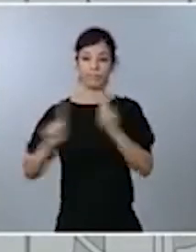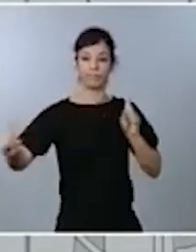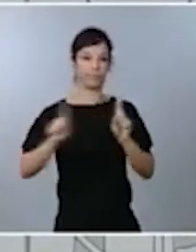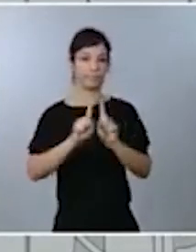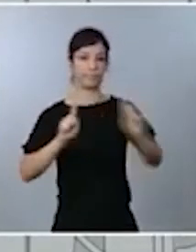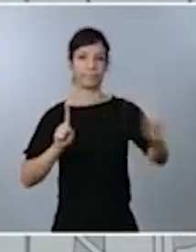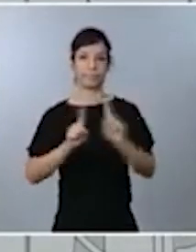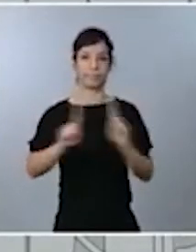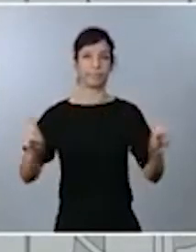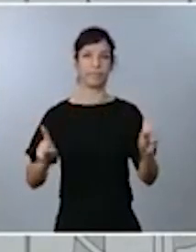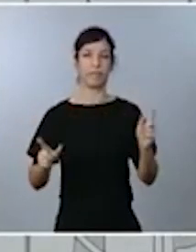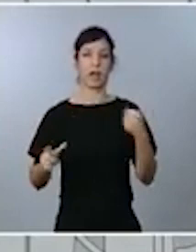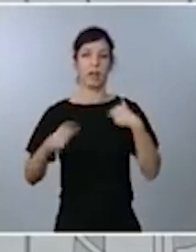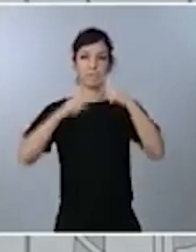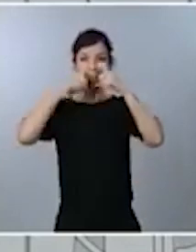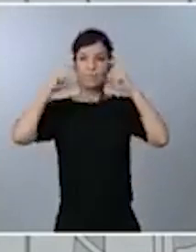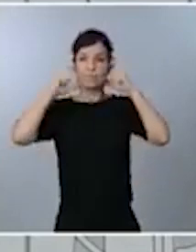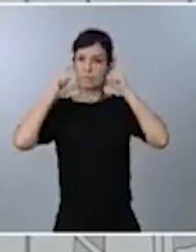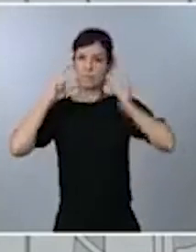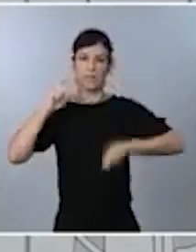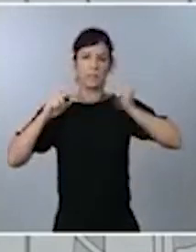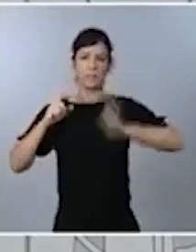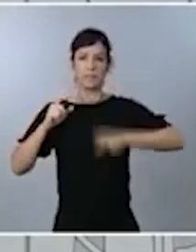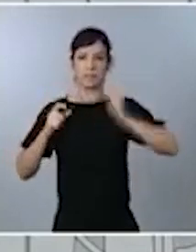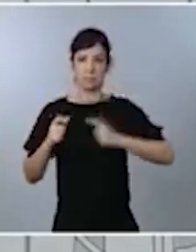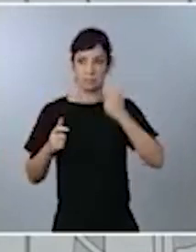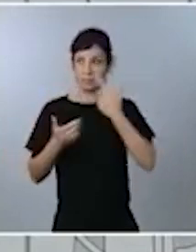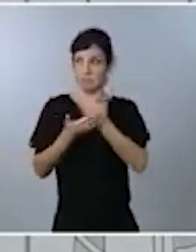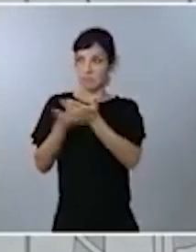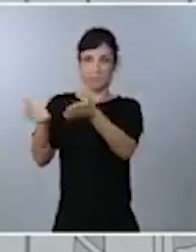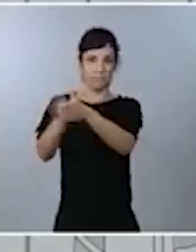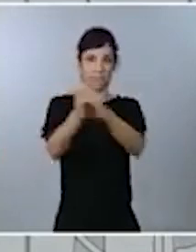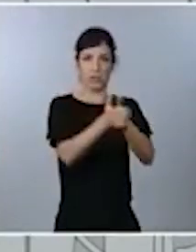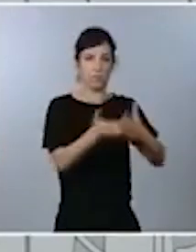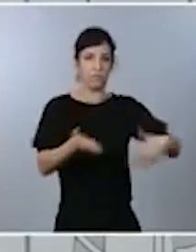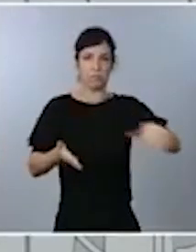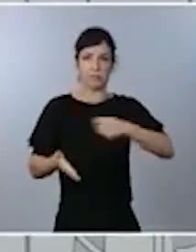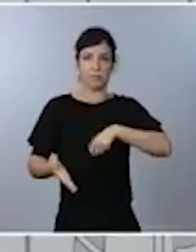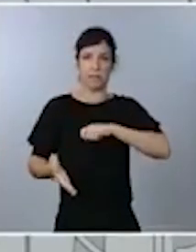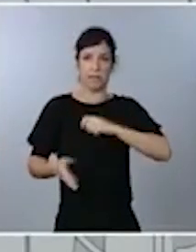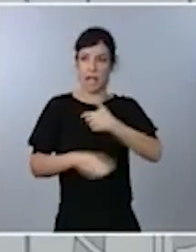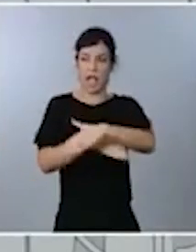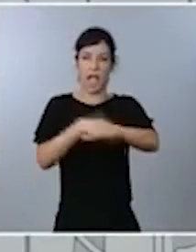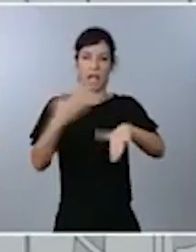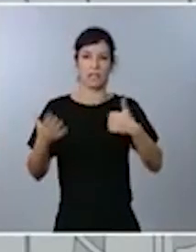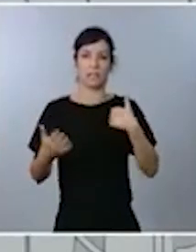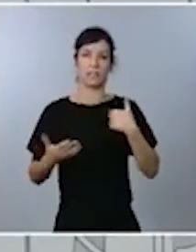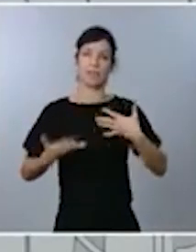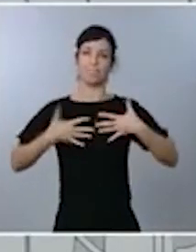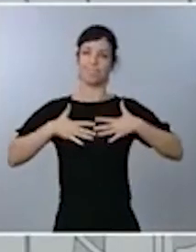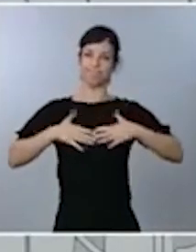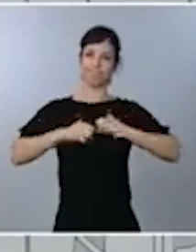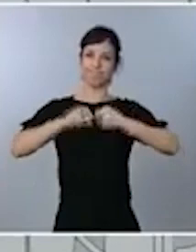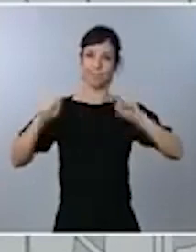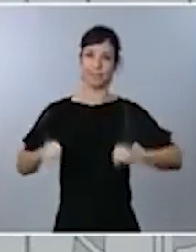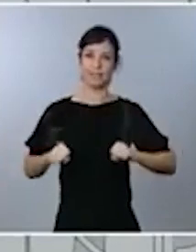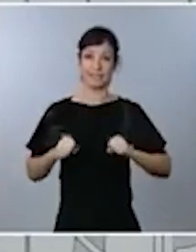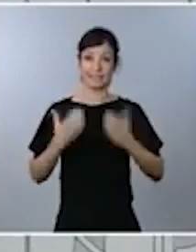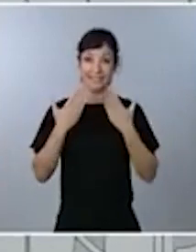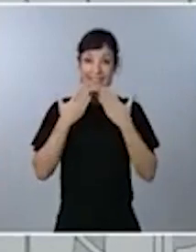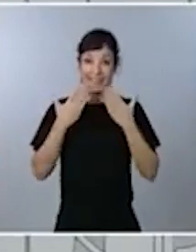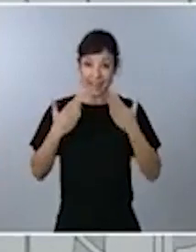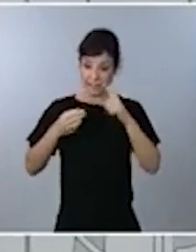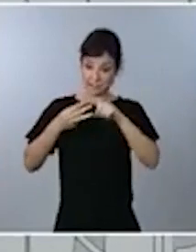regular de la mascarilla que vemos en todos nuestros compatriotas cuando estamos en la calle. Esto nos permite escalonar y también